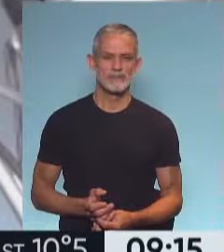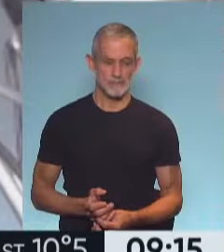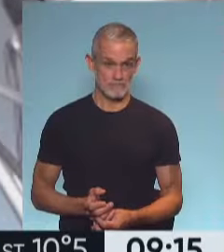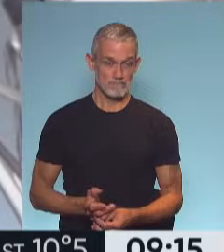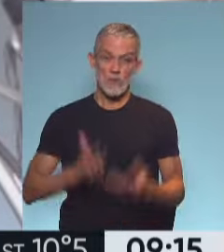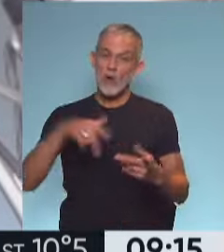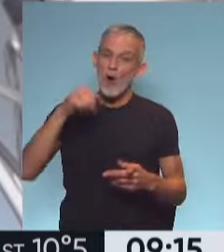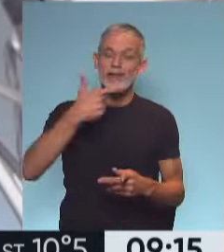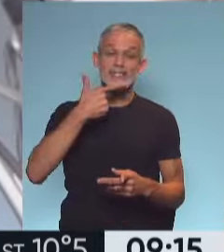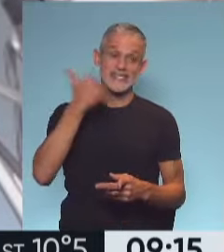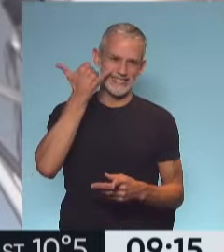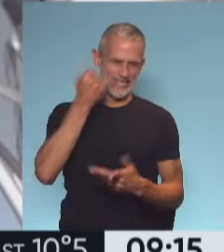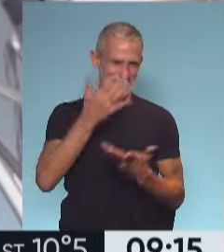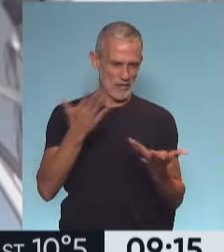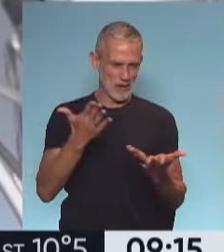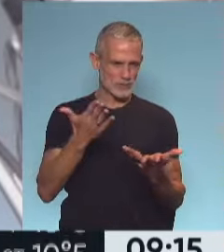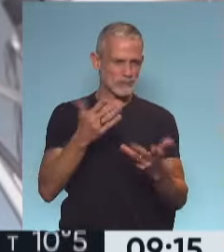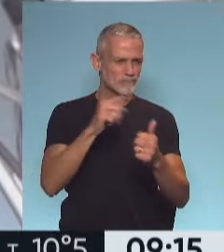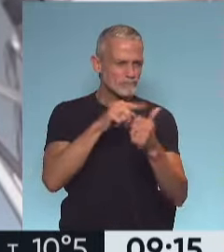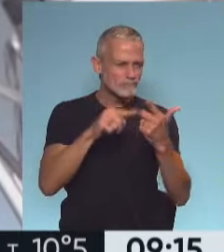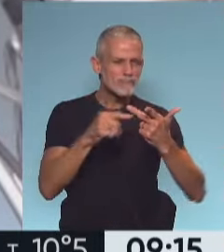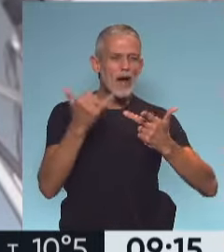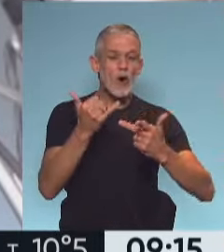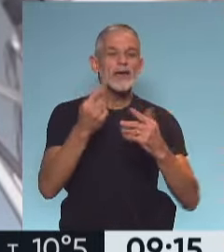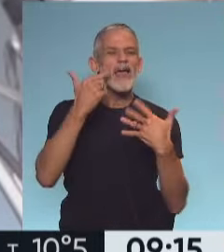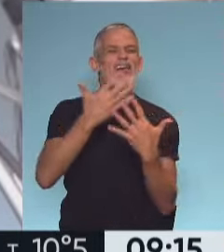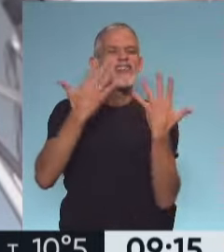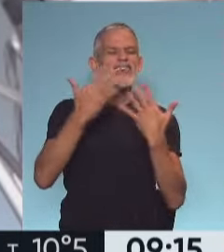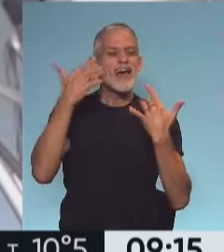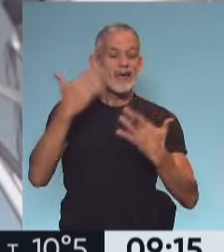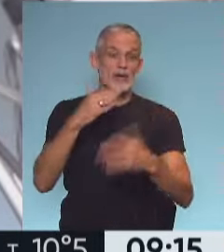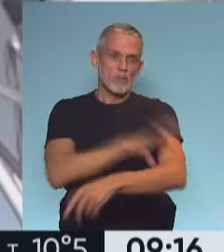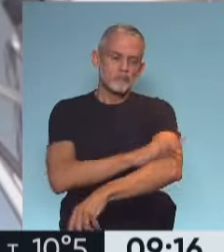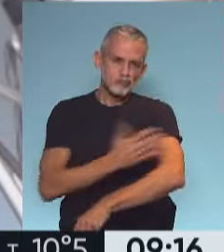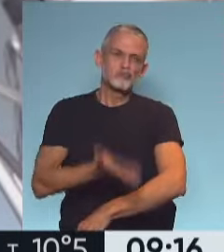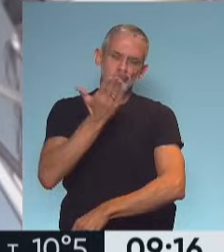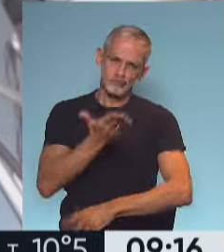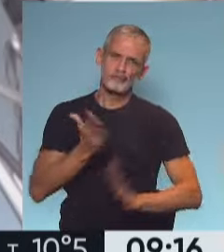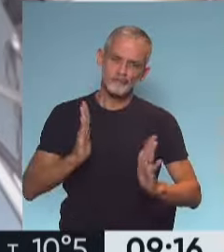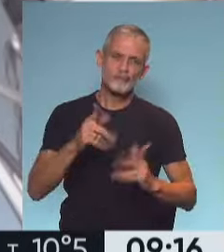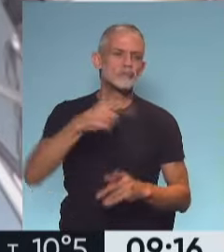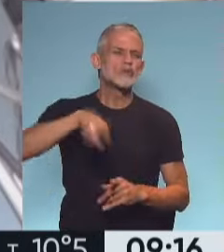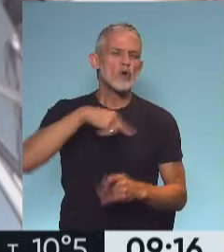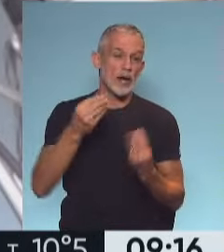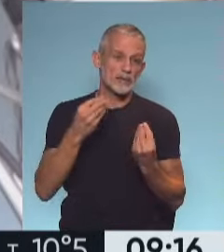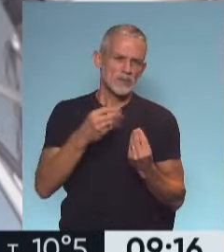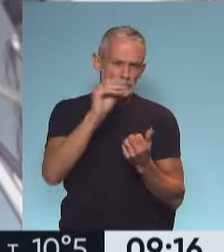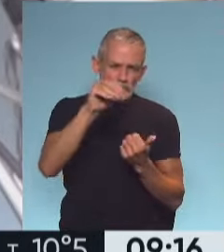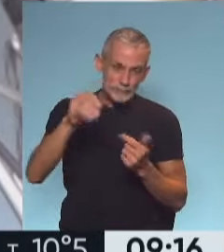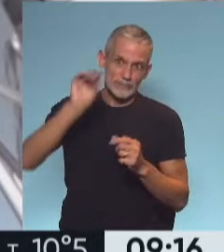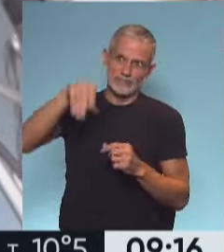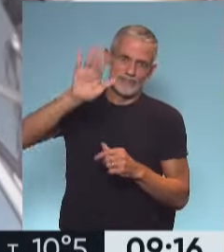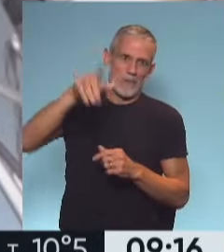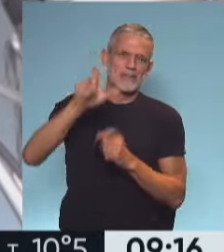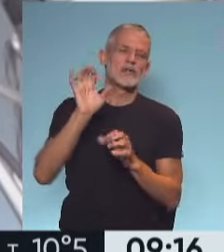Bueno, hoy es 17 de mayo y, entre otras cosas, también es el Día de la Hipertensión. Por eso, ¿nosotros qué hacemos? Llamamos a los que saben, como